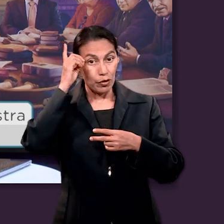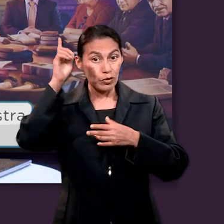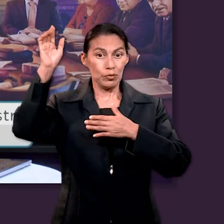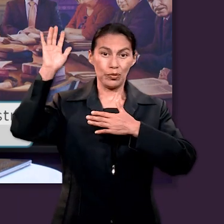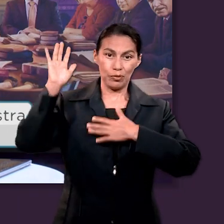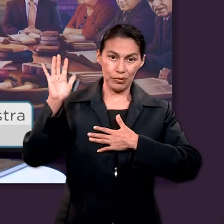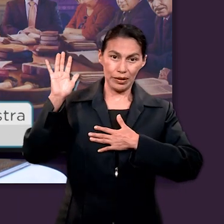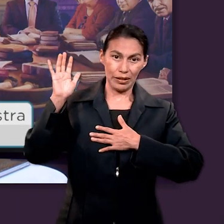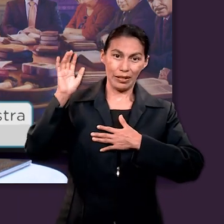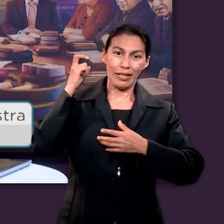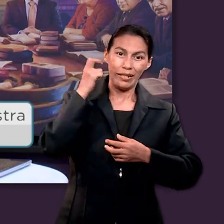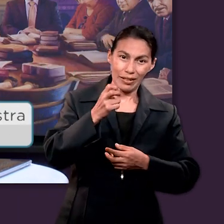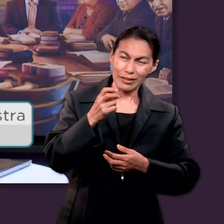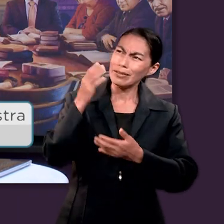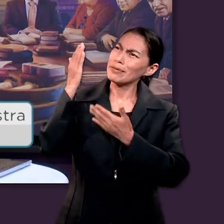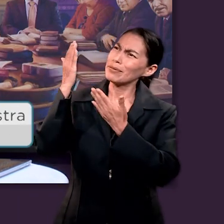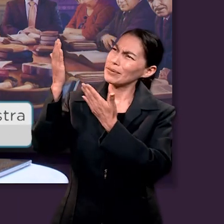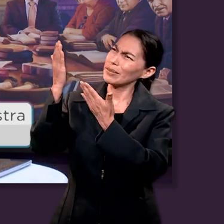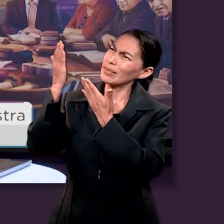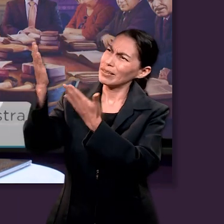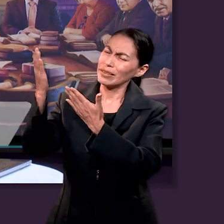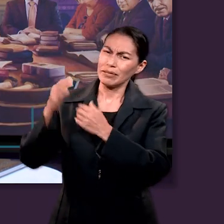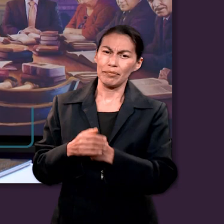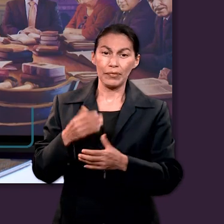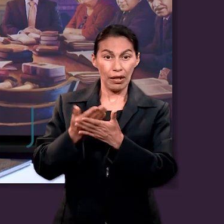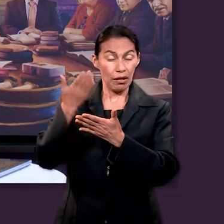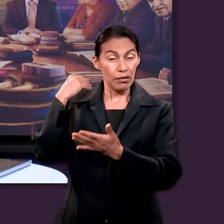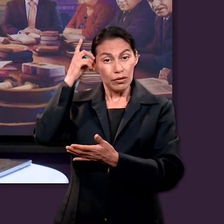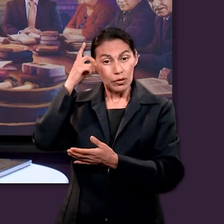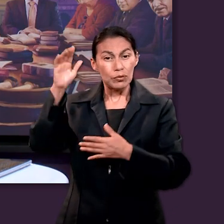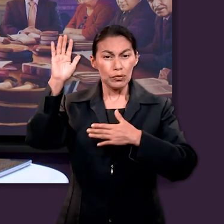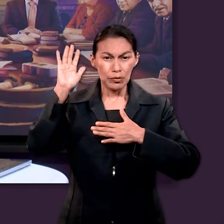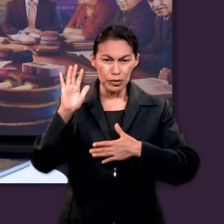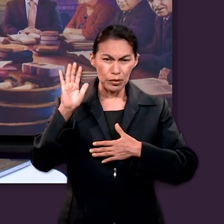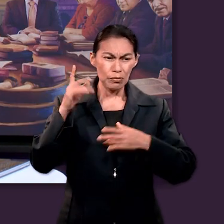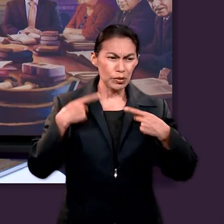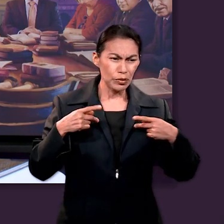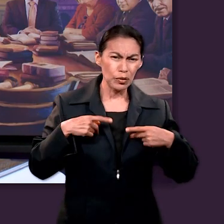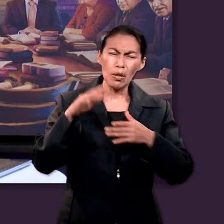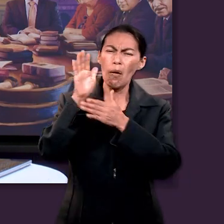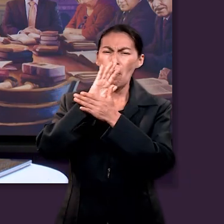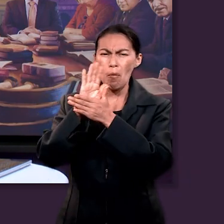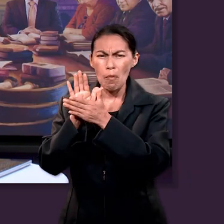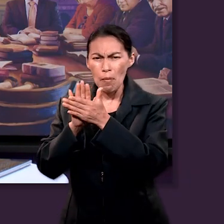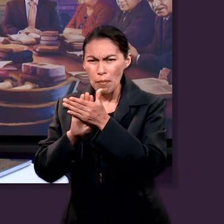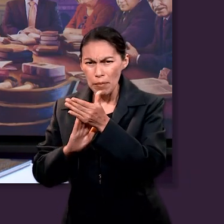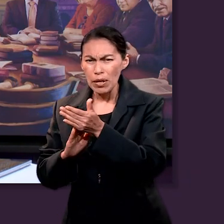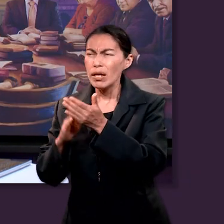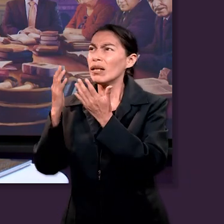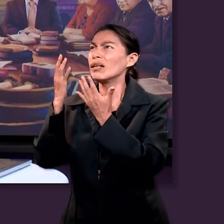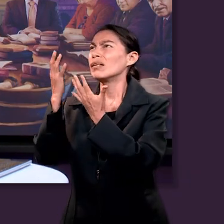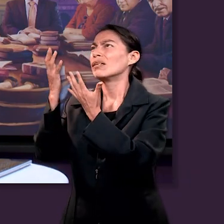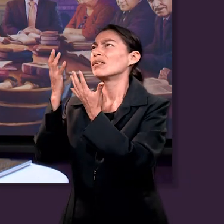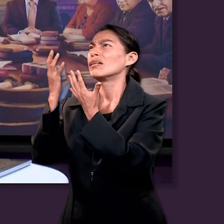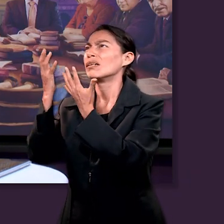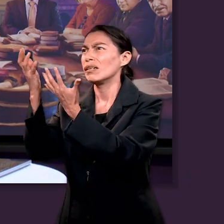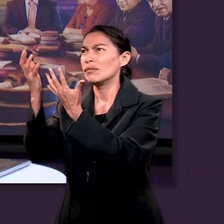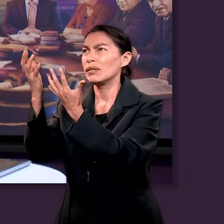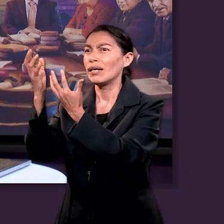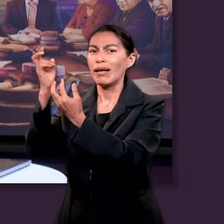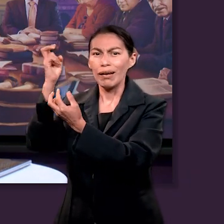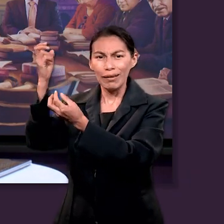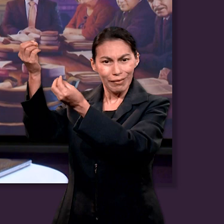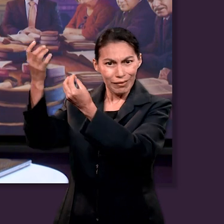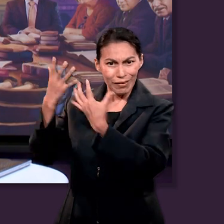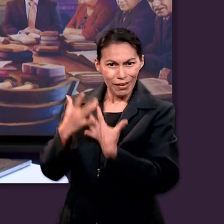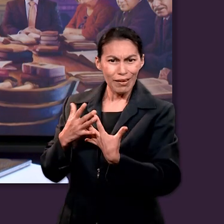Él había aprendido que en la casa de Jehová que al humillarse ante Jehová él obtendría lo que